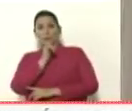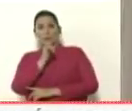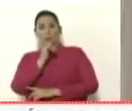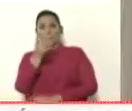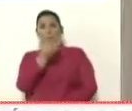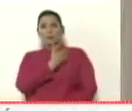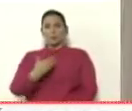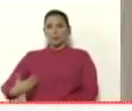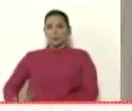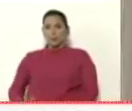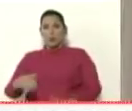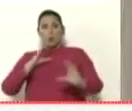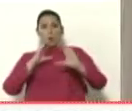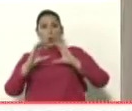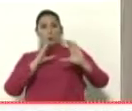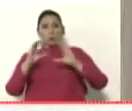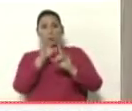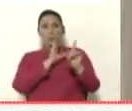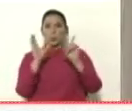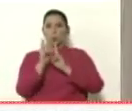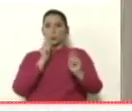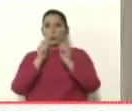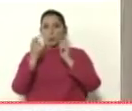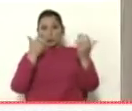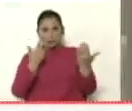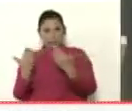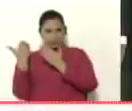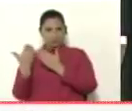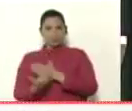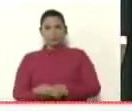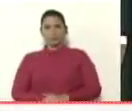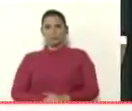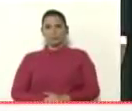vicepresidente sectorial de Comunicación, Cultura y Turismo, Jorge Rodríguez.